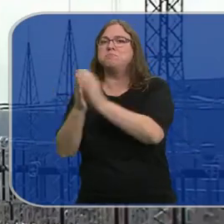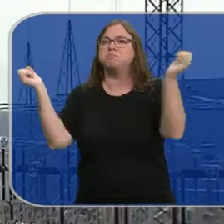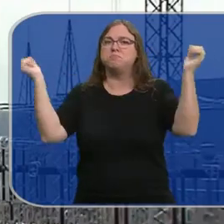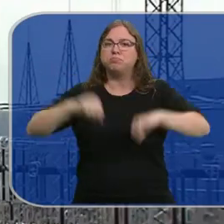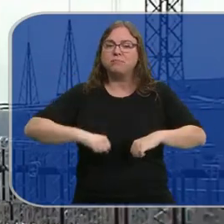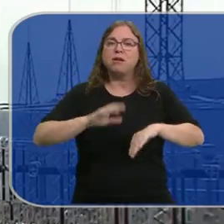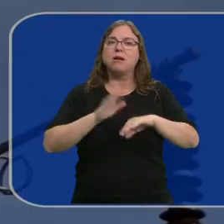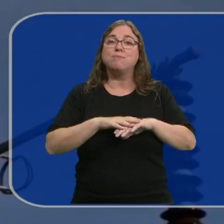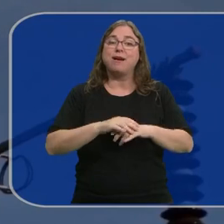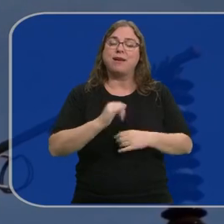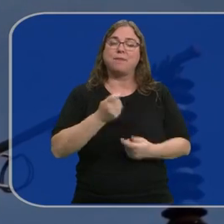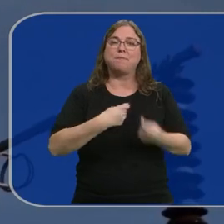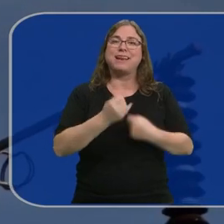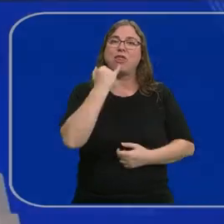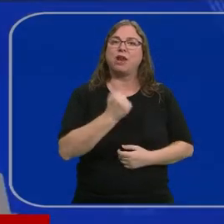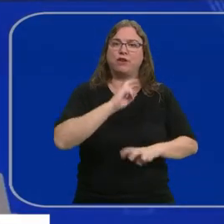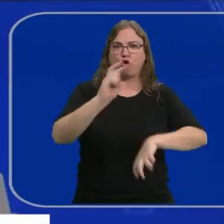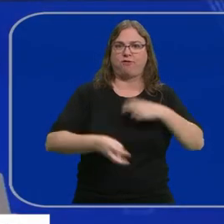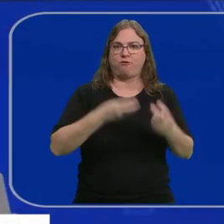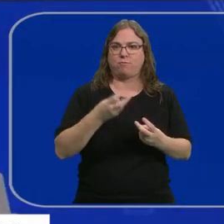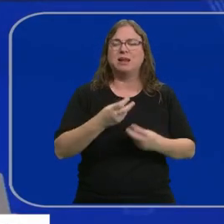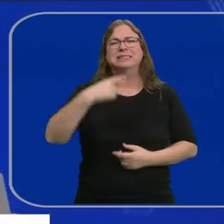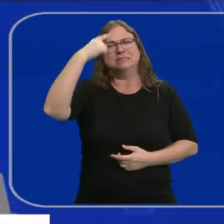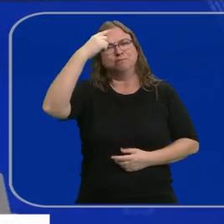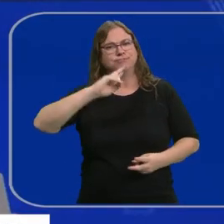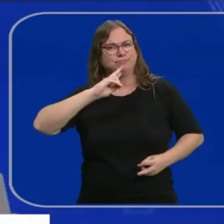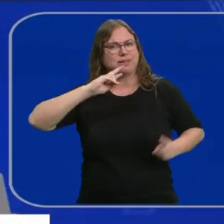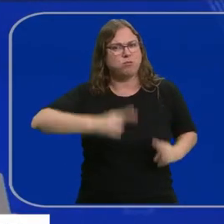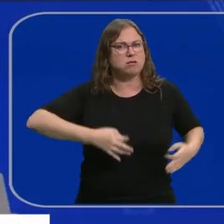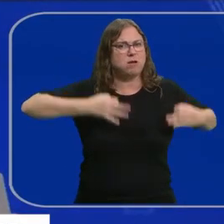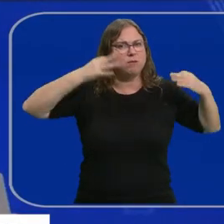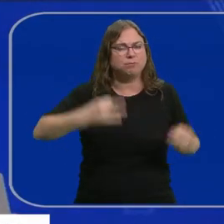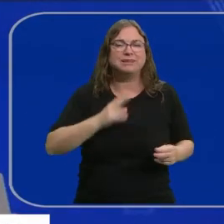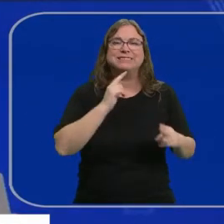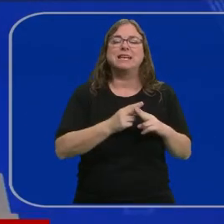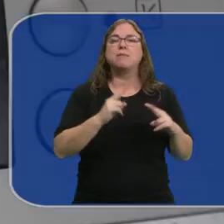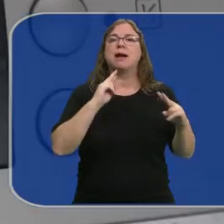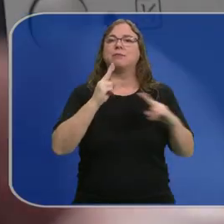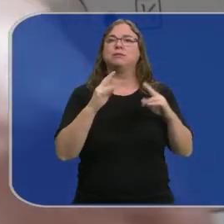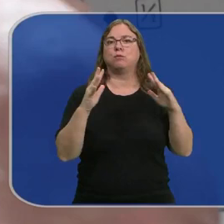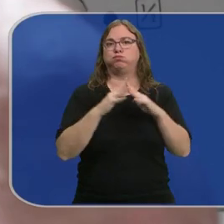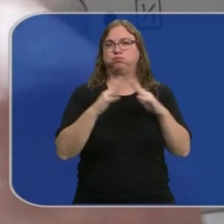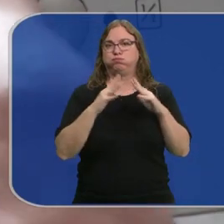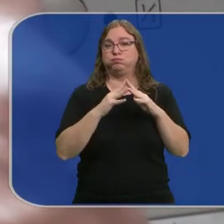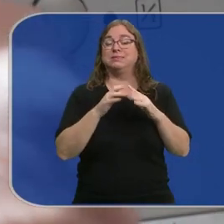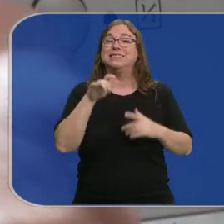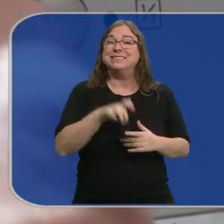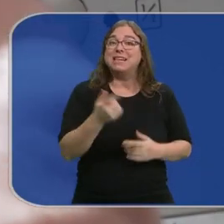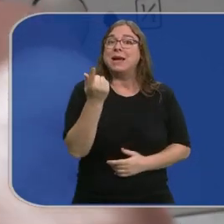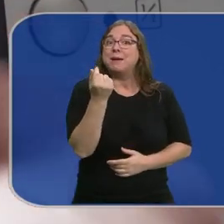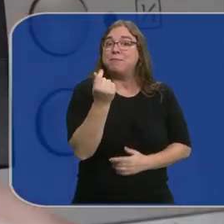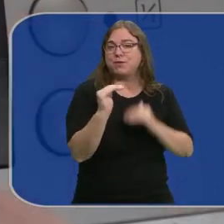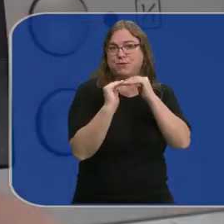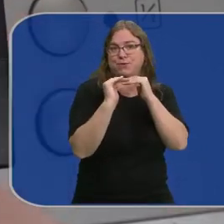acuerdo para reformar el mercado eléctrico. Sabíamos que la respuesta más importante era una respuesta estructural. Se trata de que los precios